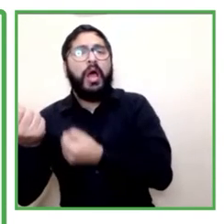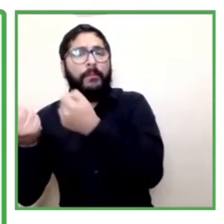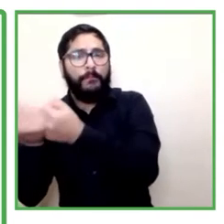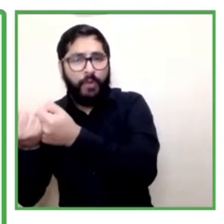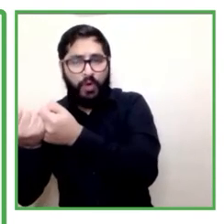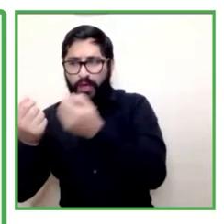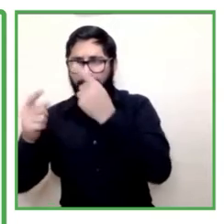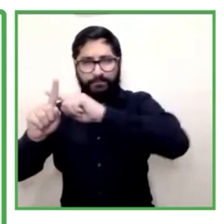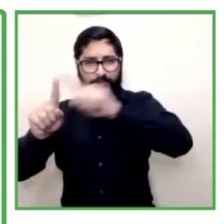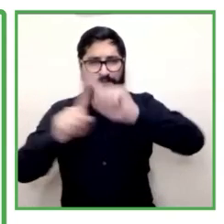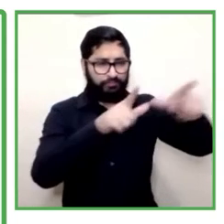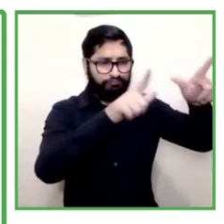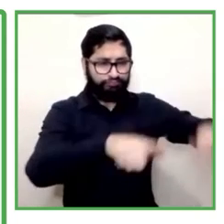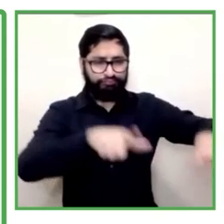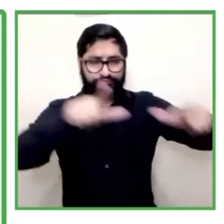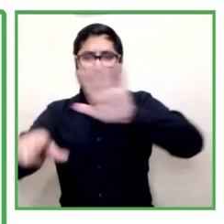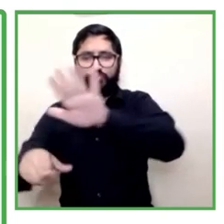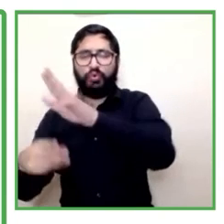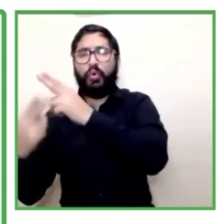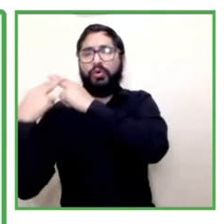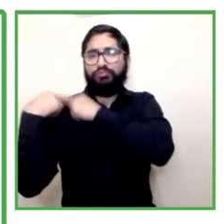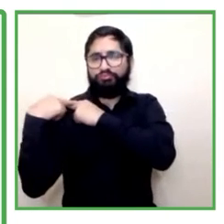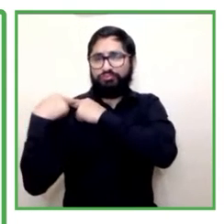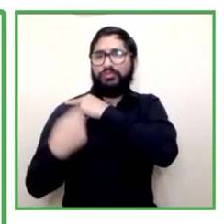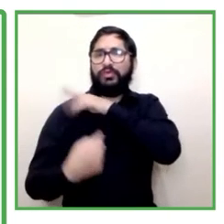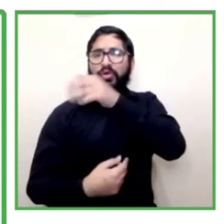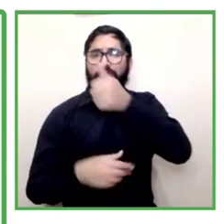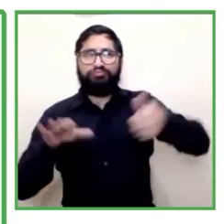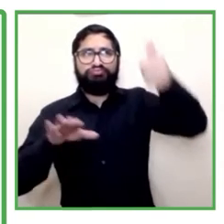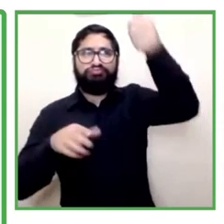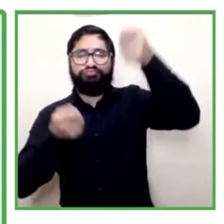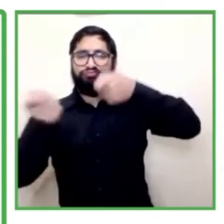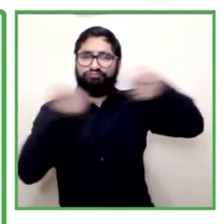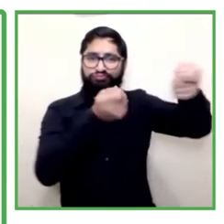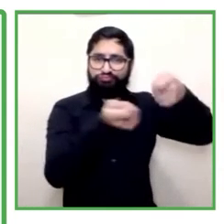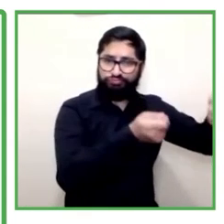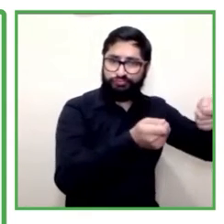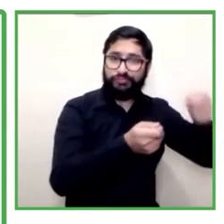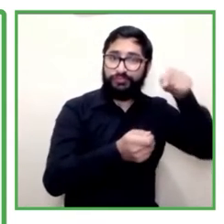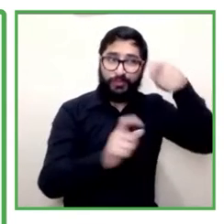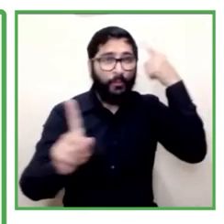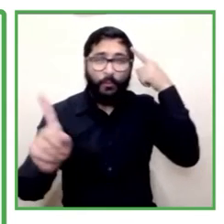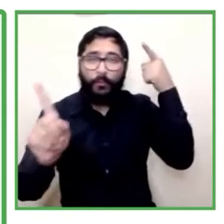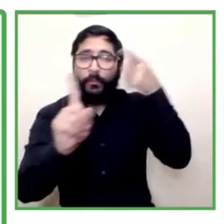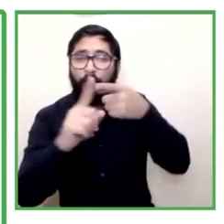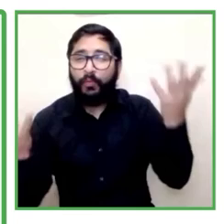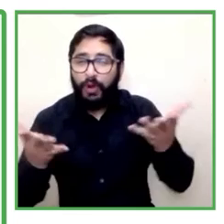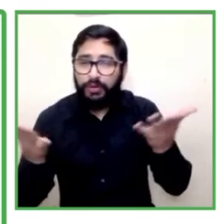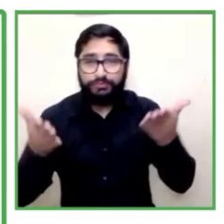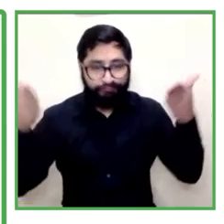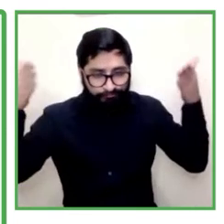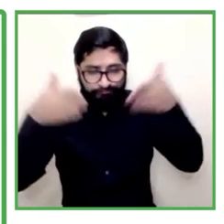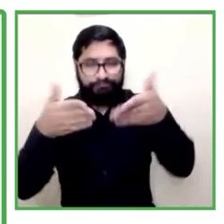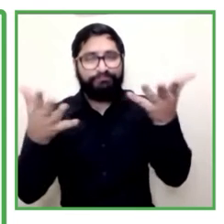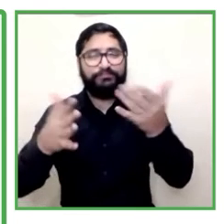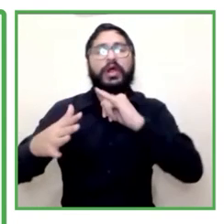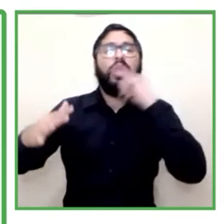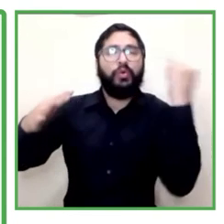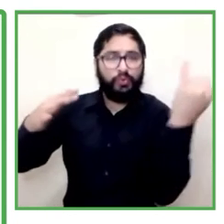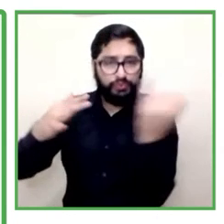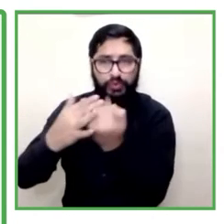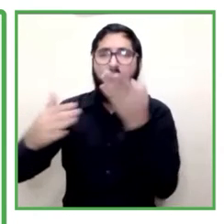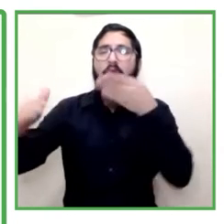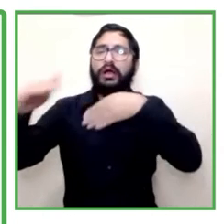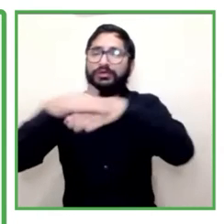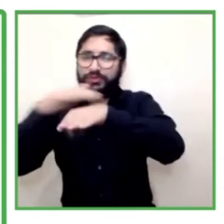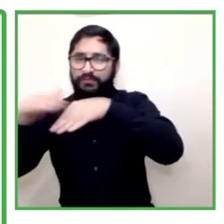entidad. Así que su objetivo es generar la inclusión, acceso y permanencia de las personas